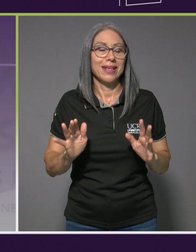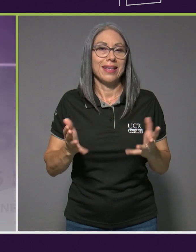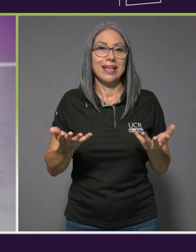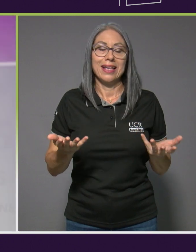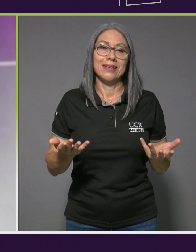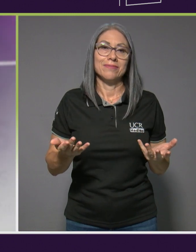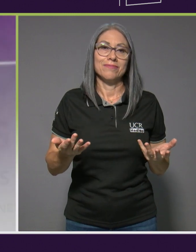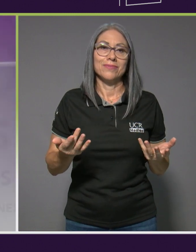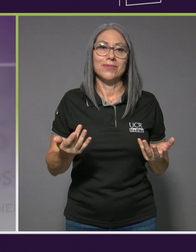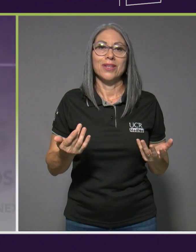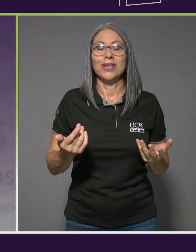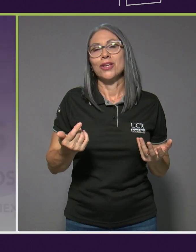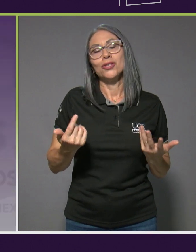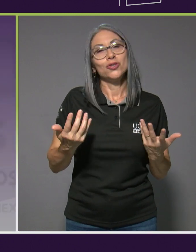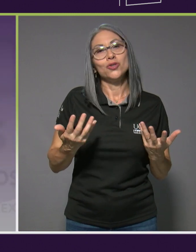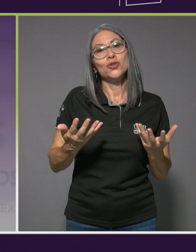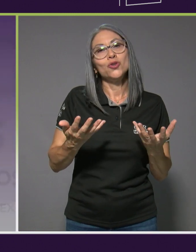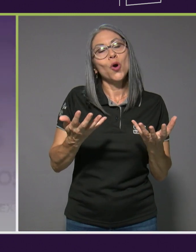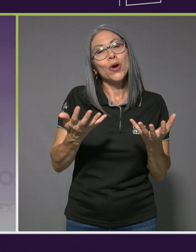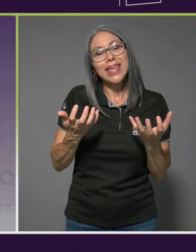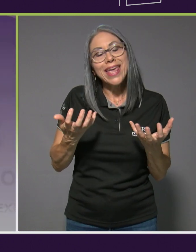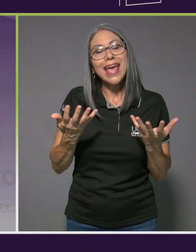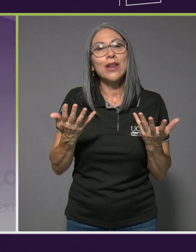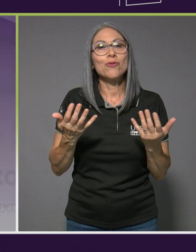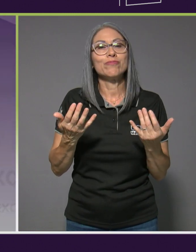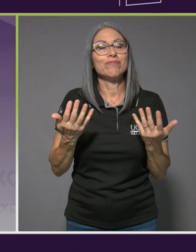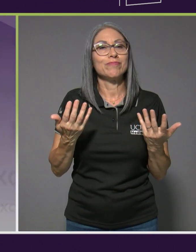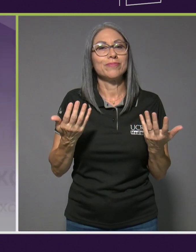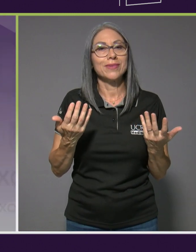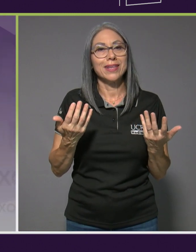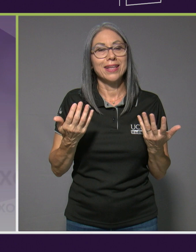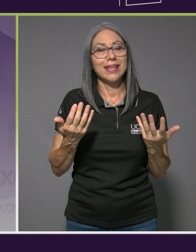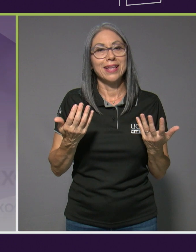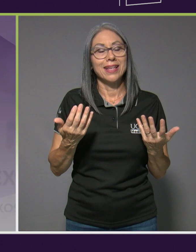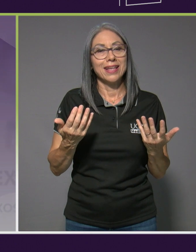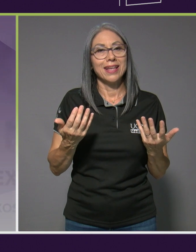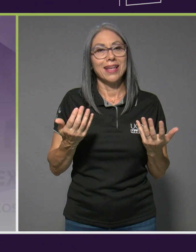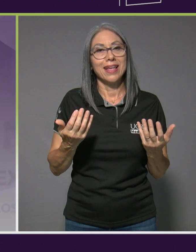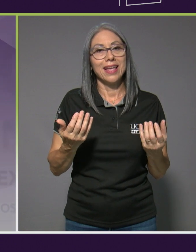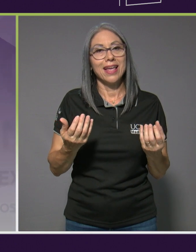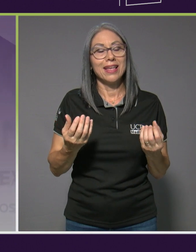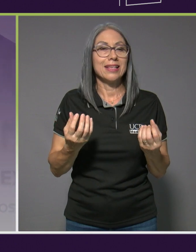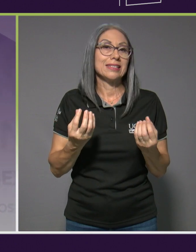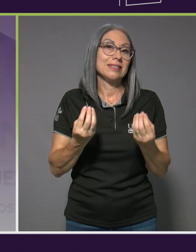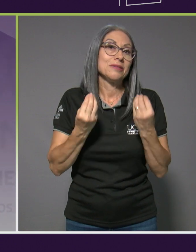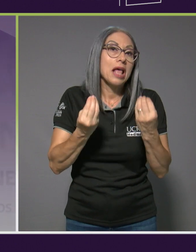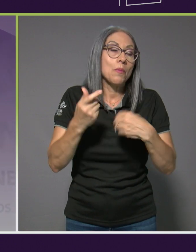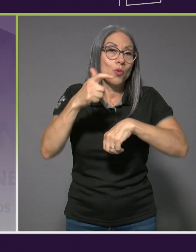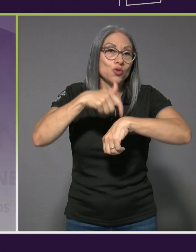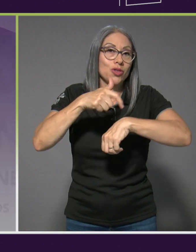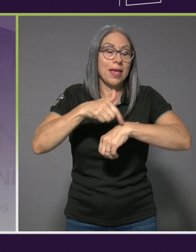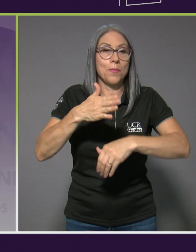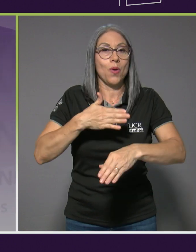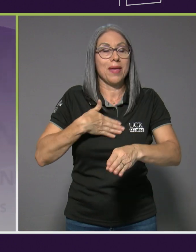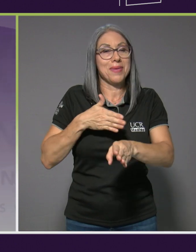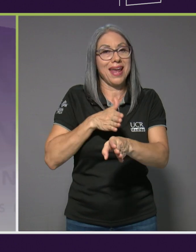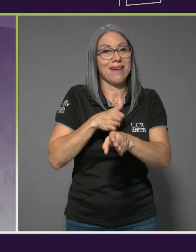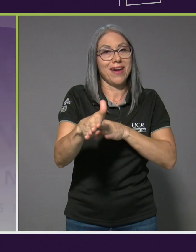mucho tiempo en mi carrera de deporte.